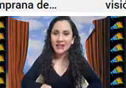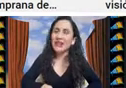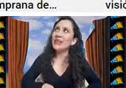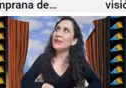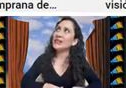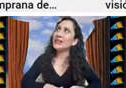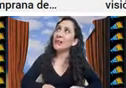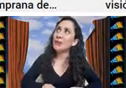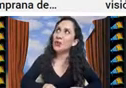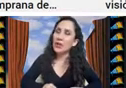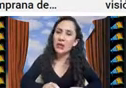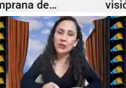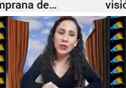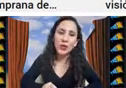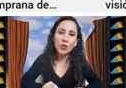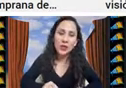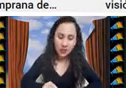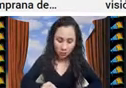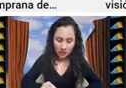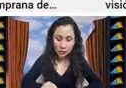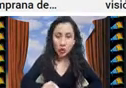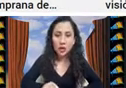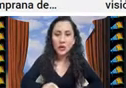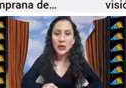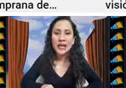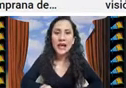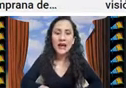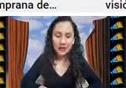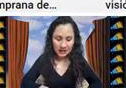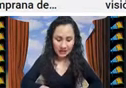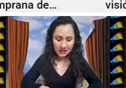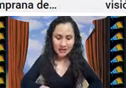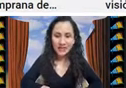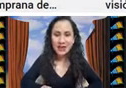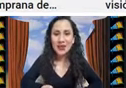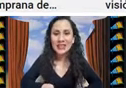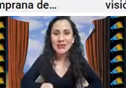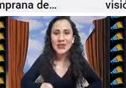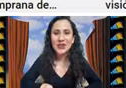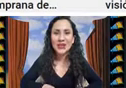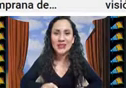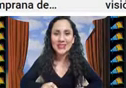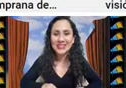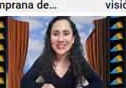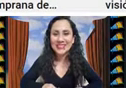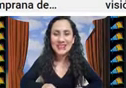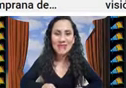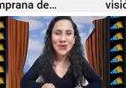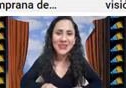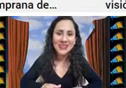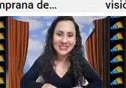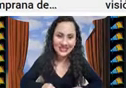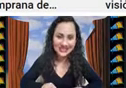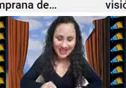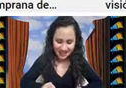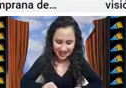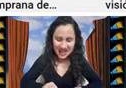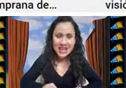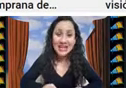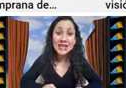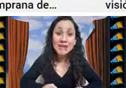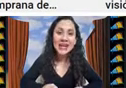invitar en la asembranza también mencionaban sobre el grupo de divulgación código IA que es algo que hacemos en nuestros tiempos